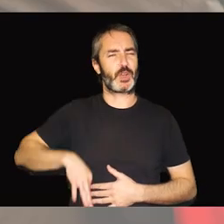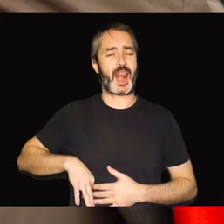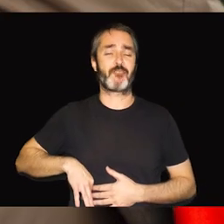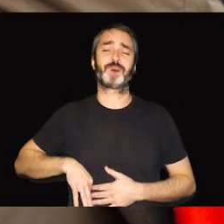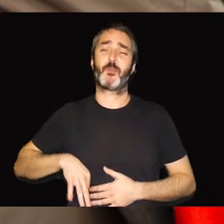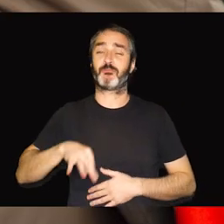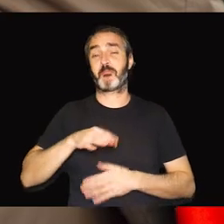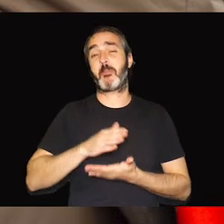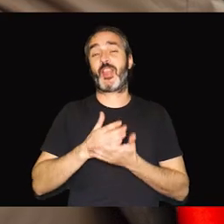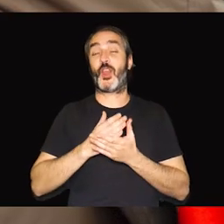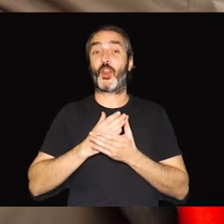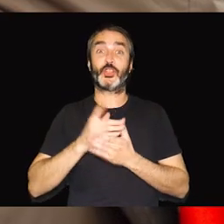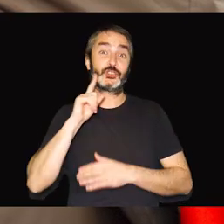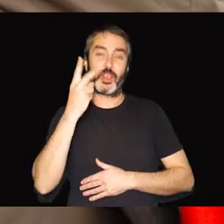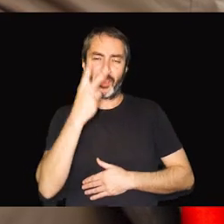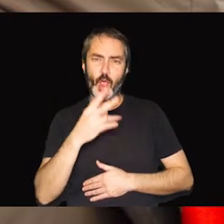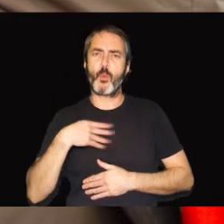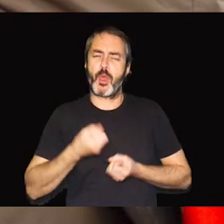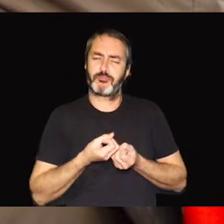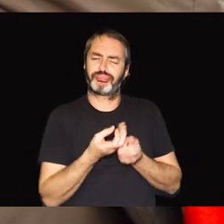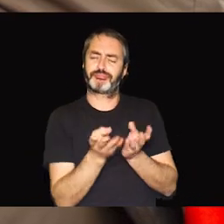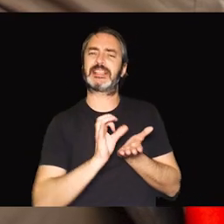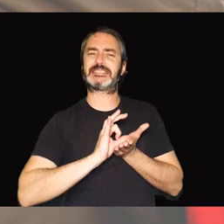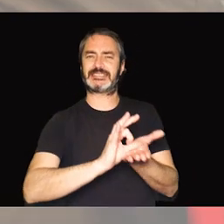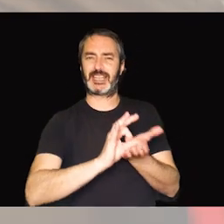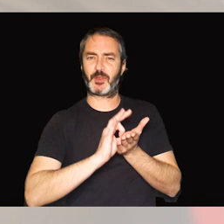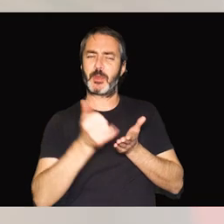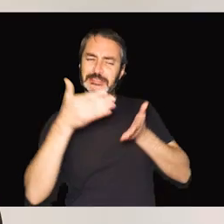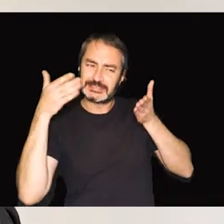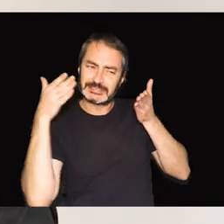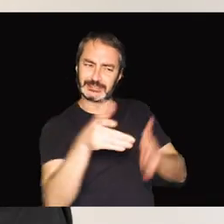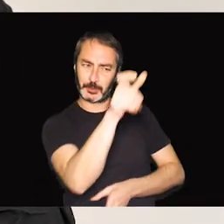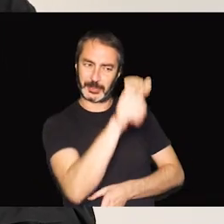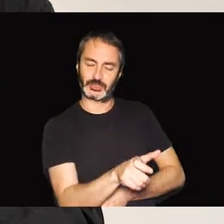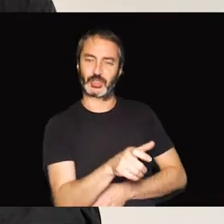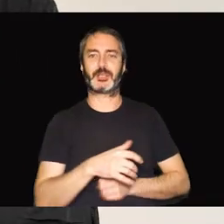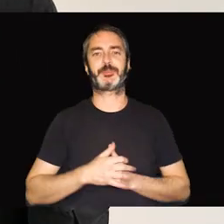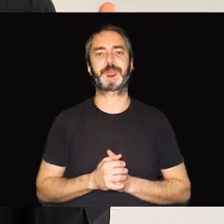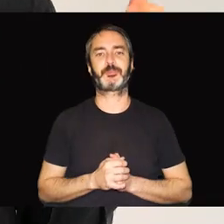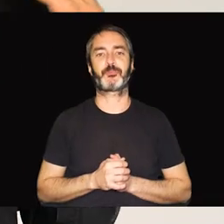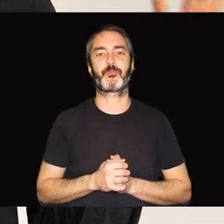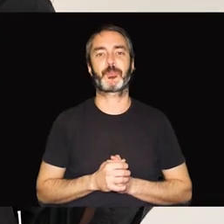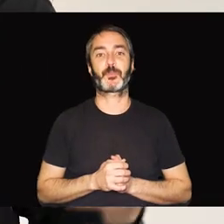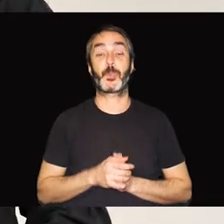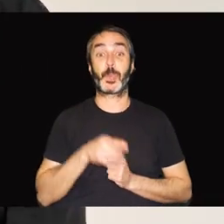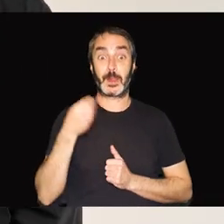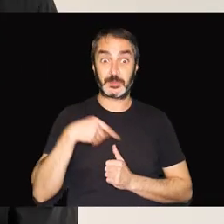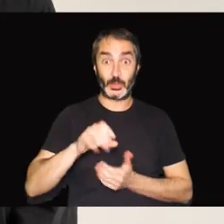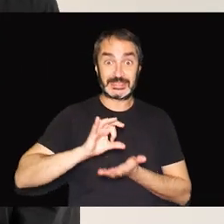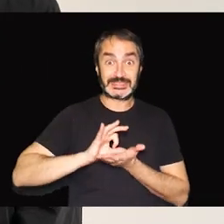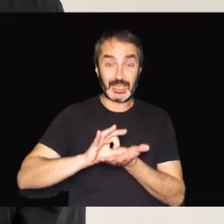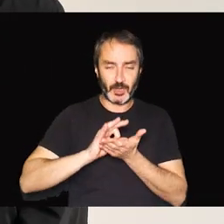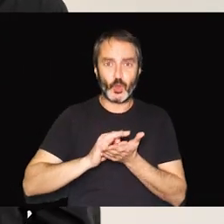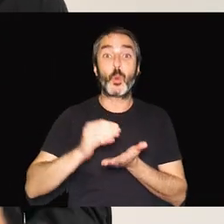en sordoceguera se pueden prestar un amplio abanico de servicios centrados en la persona. Y bien, estos servicios